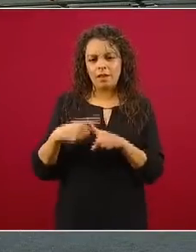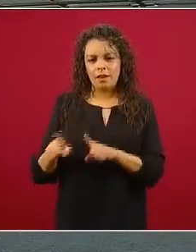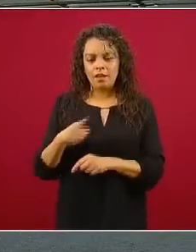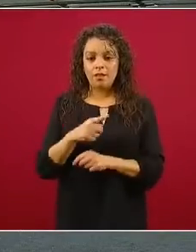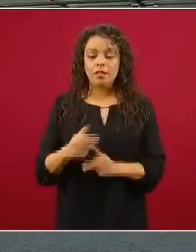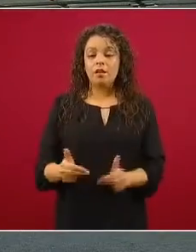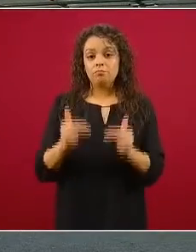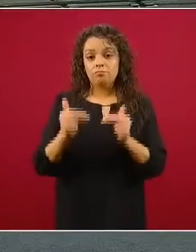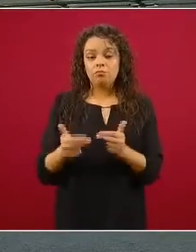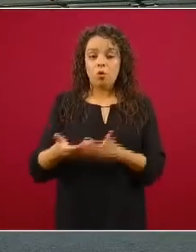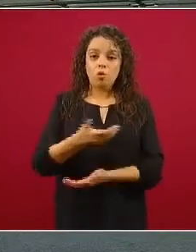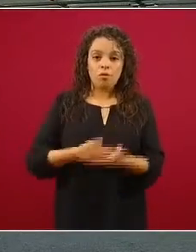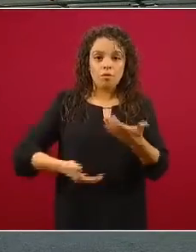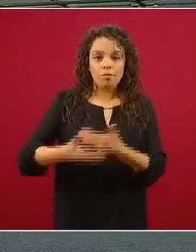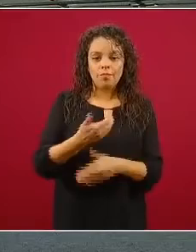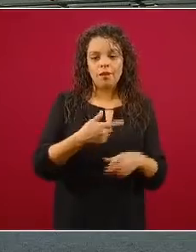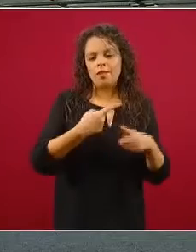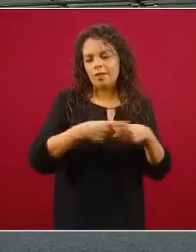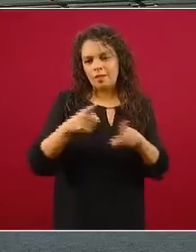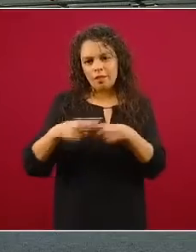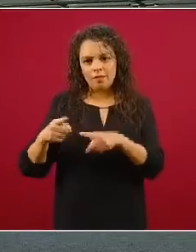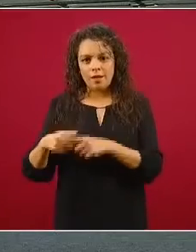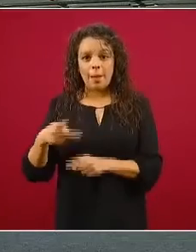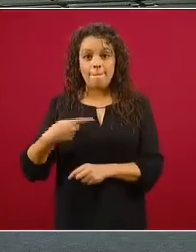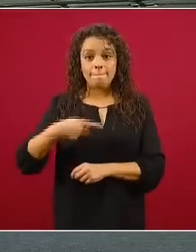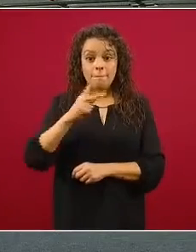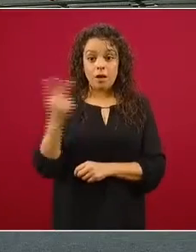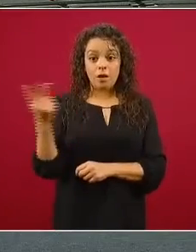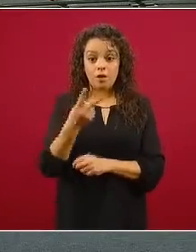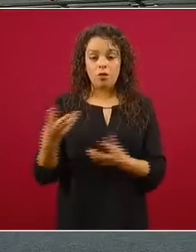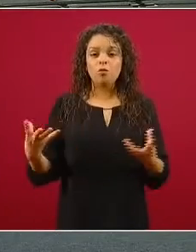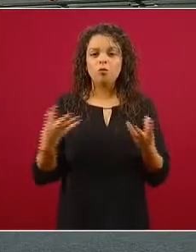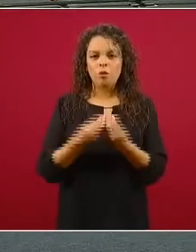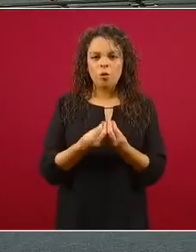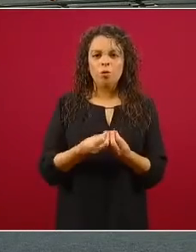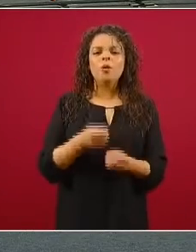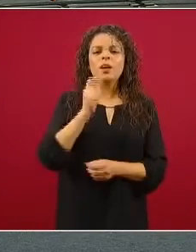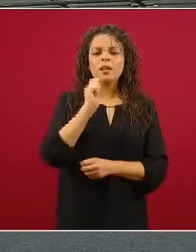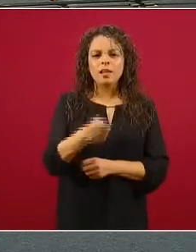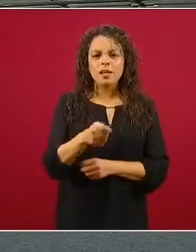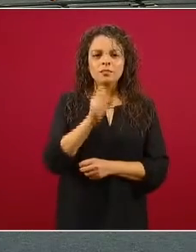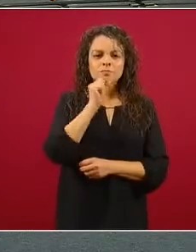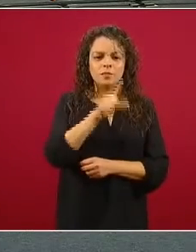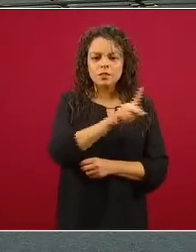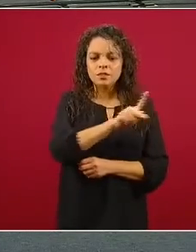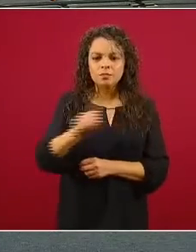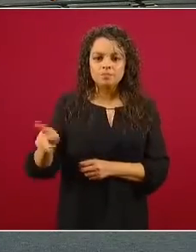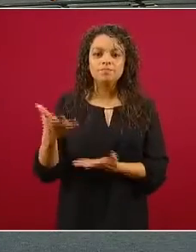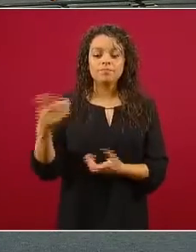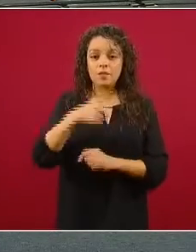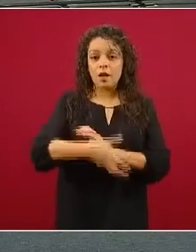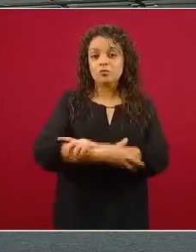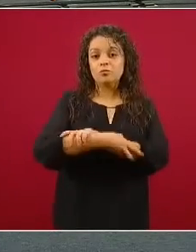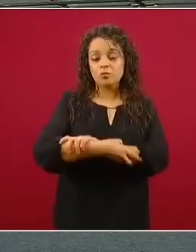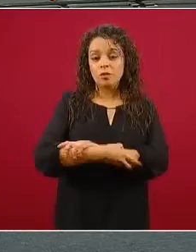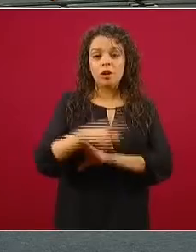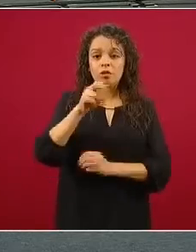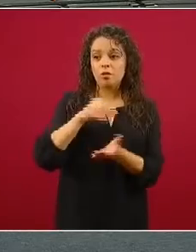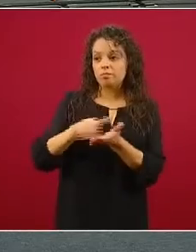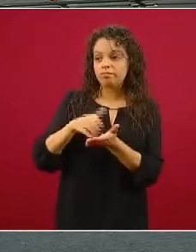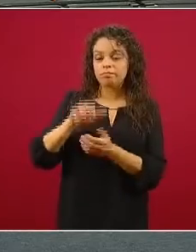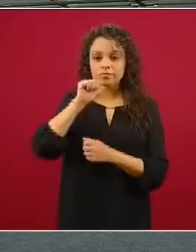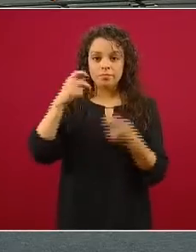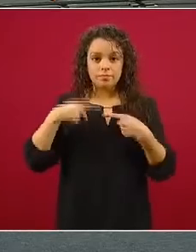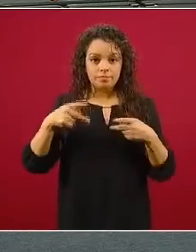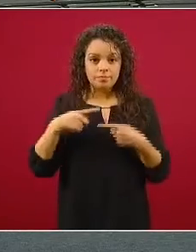esto en común. Primero, que tuvieron la actitud solidaria y lo segundo, pues que ahora han recibido los 25 mil pesos a empezar a